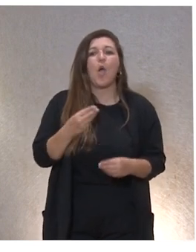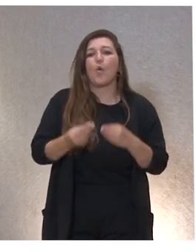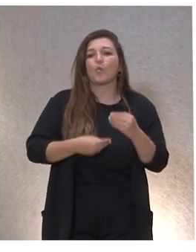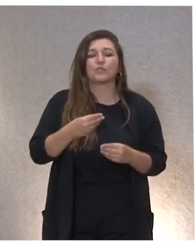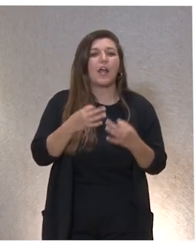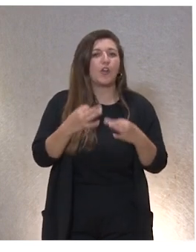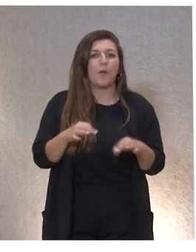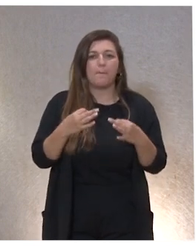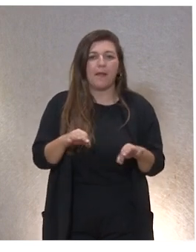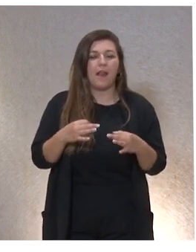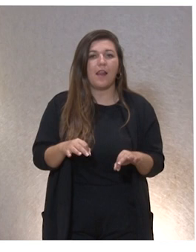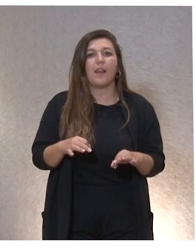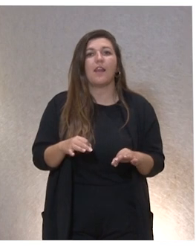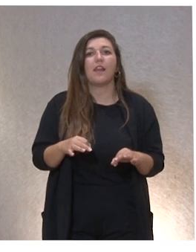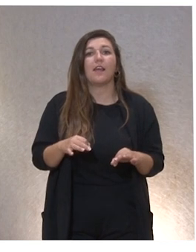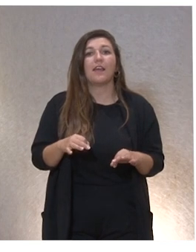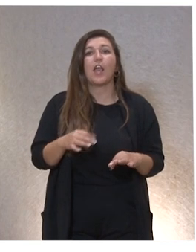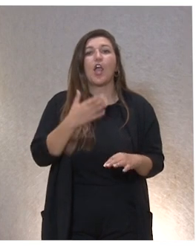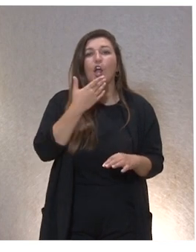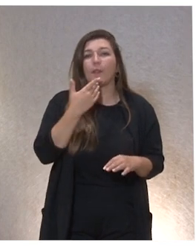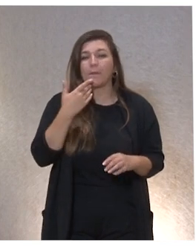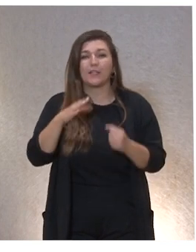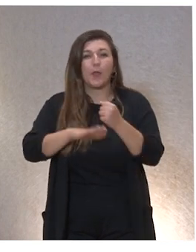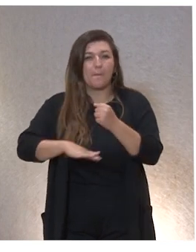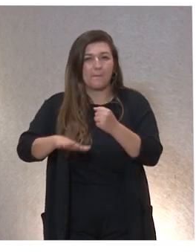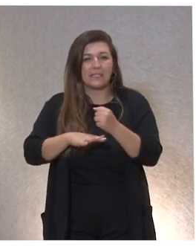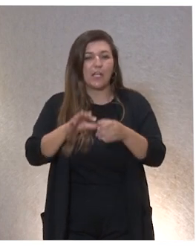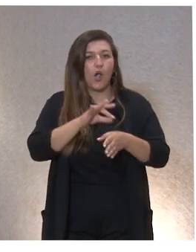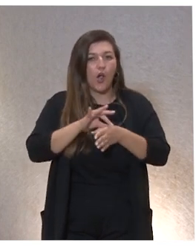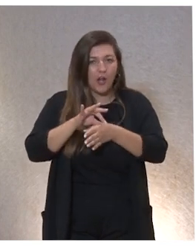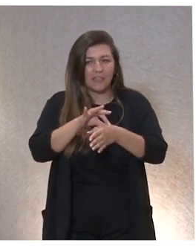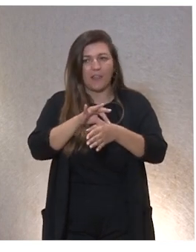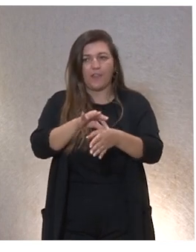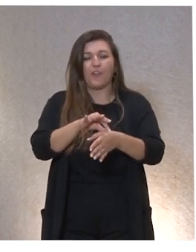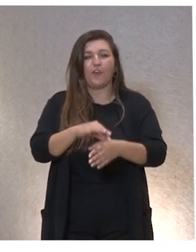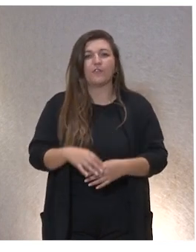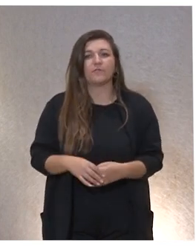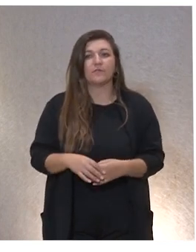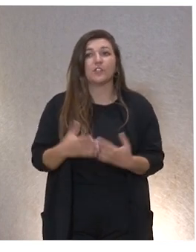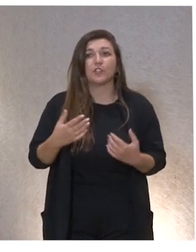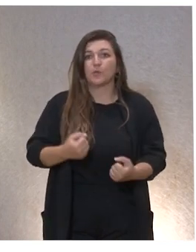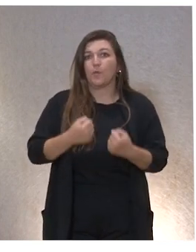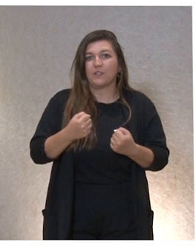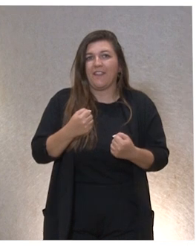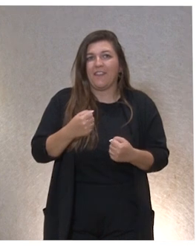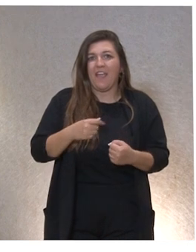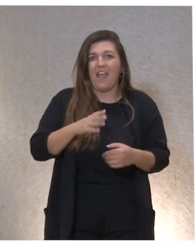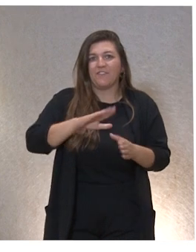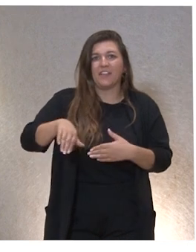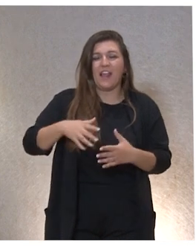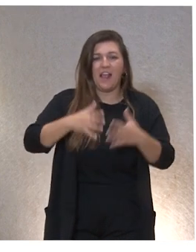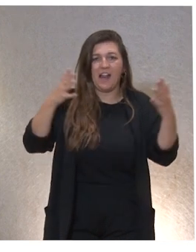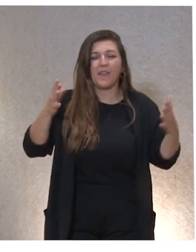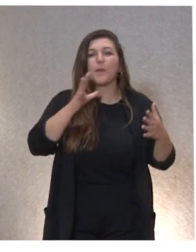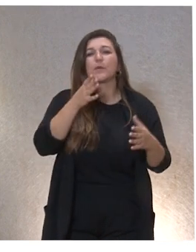así es y con unos conocimientos básicos de orientación de situarnos pues la potencia es muy grande y por eso este curso